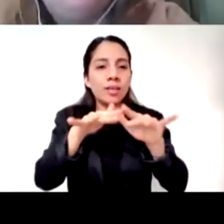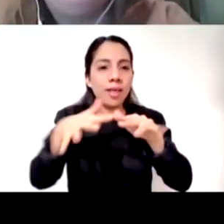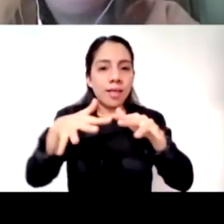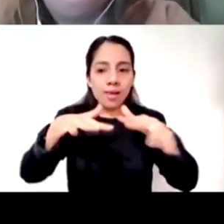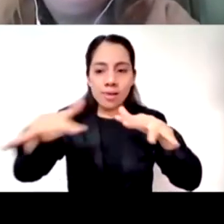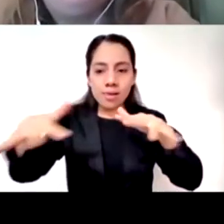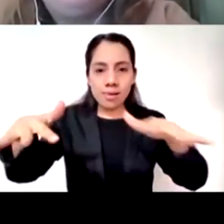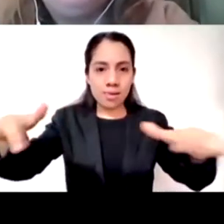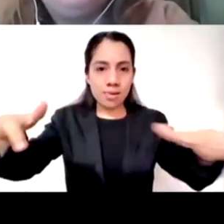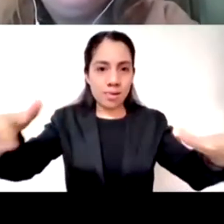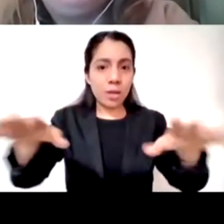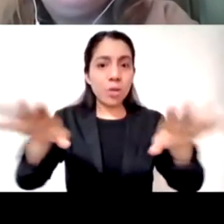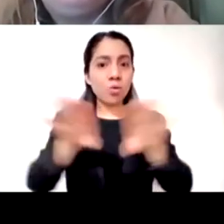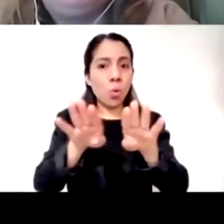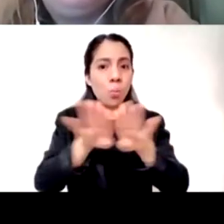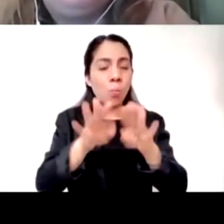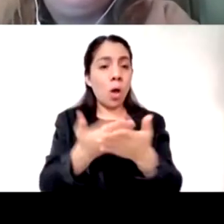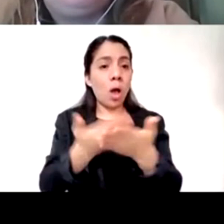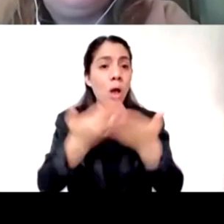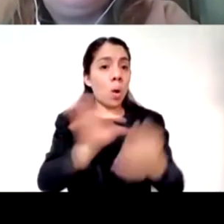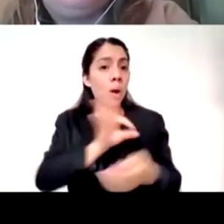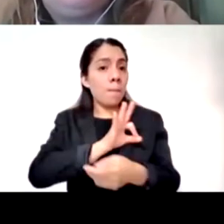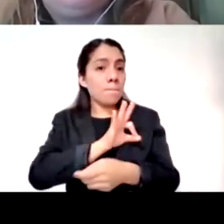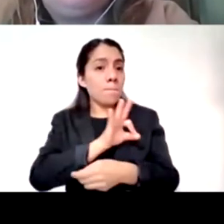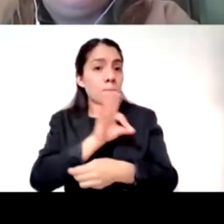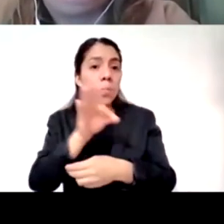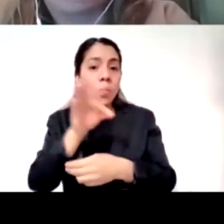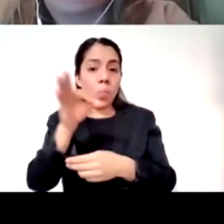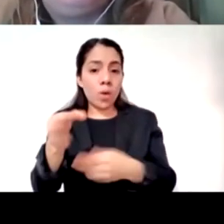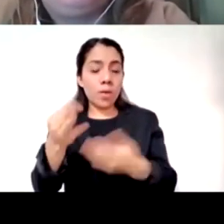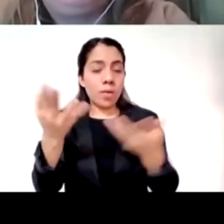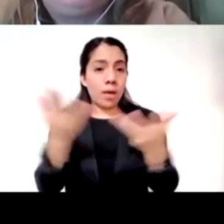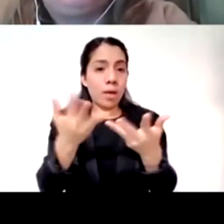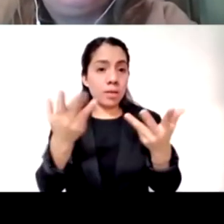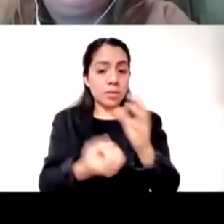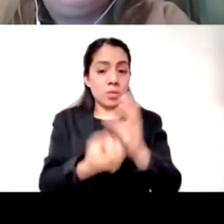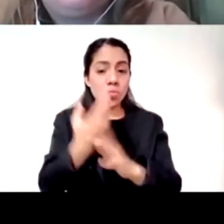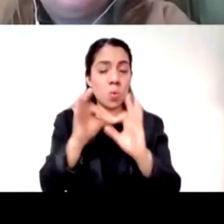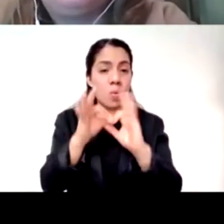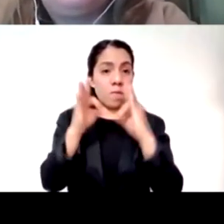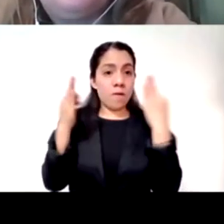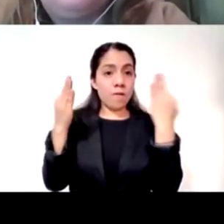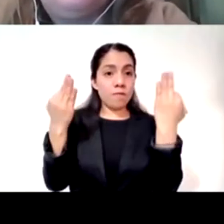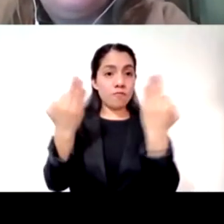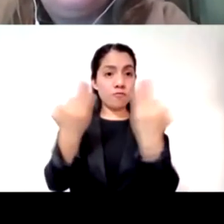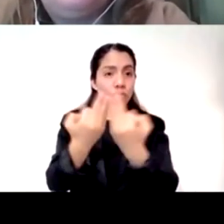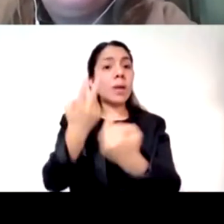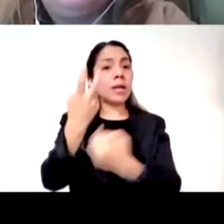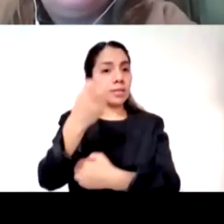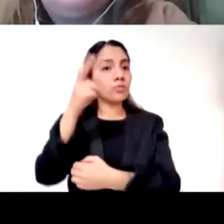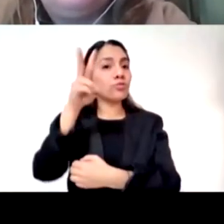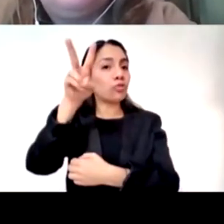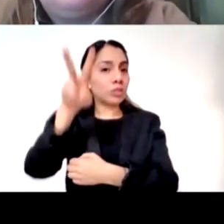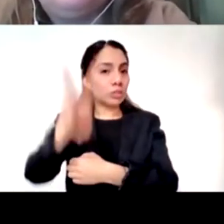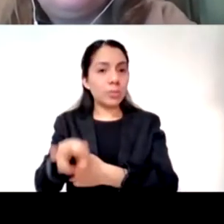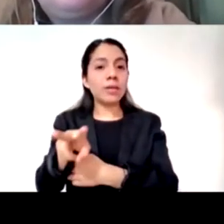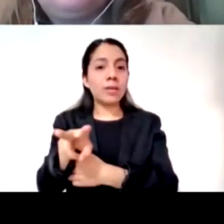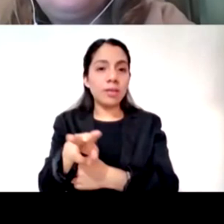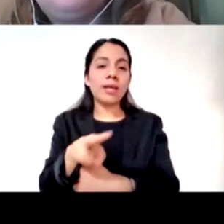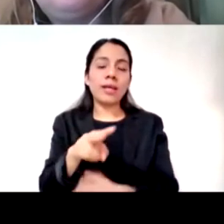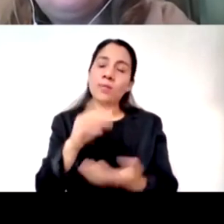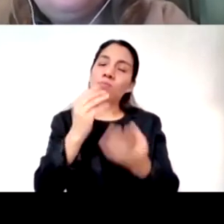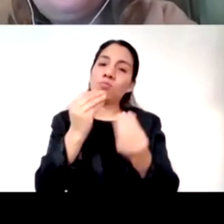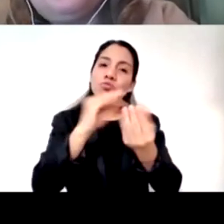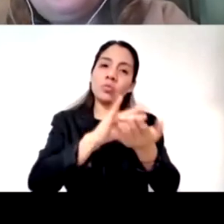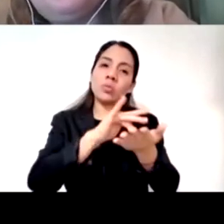está generando dinámicamente como bien nos dijo Reina en todo momento me gusta mucho también y te agradezco